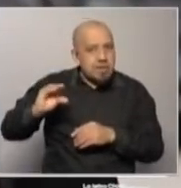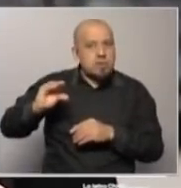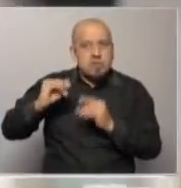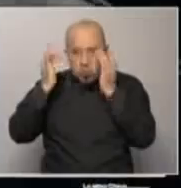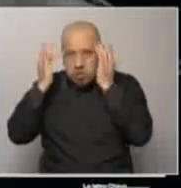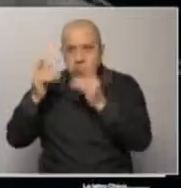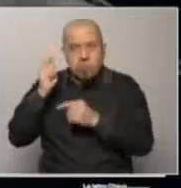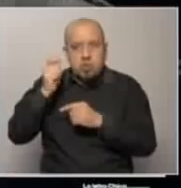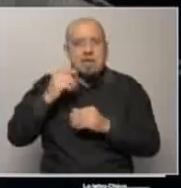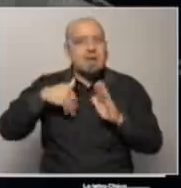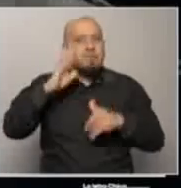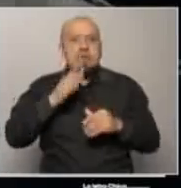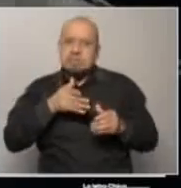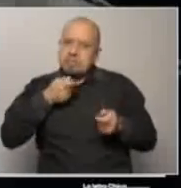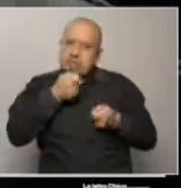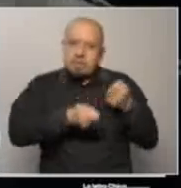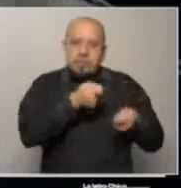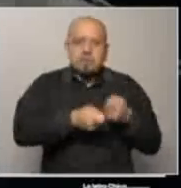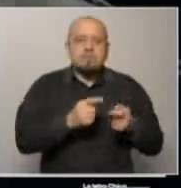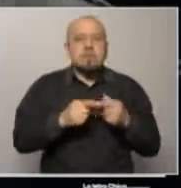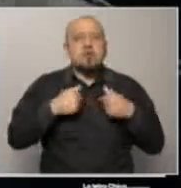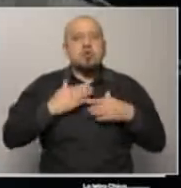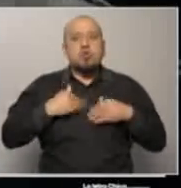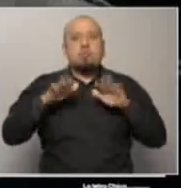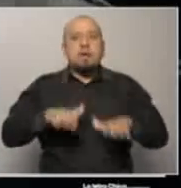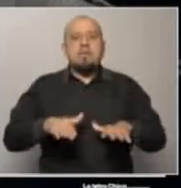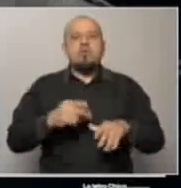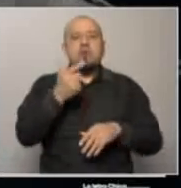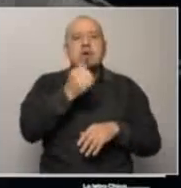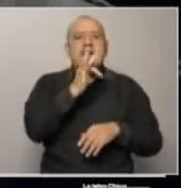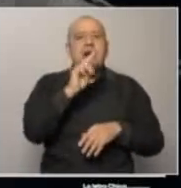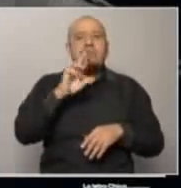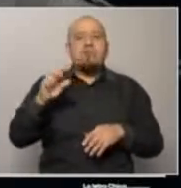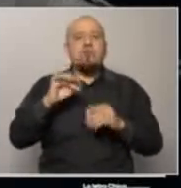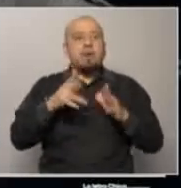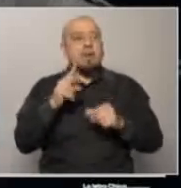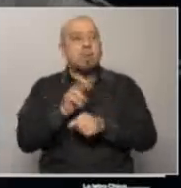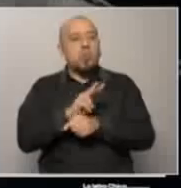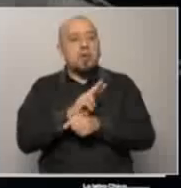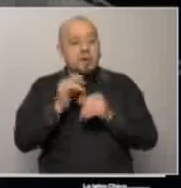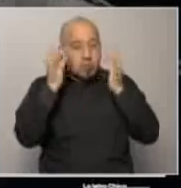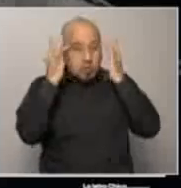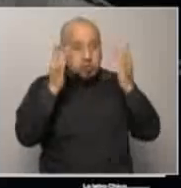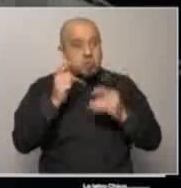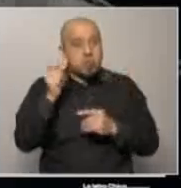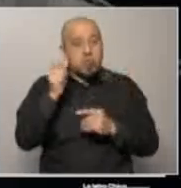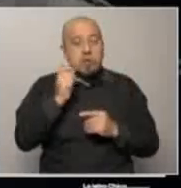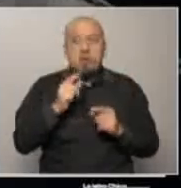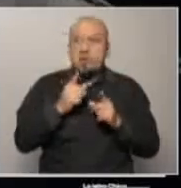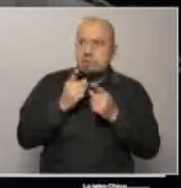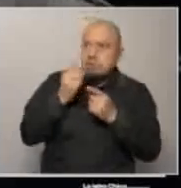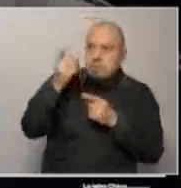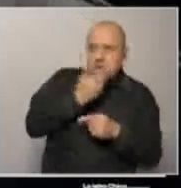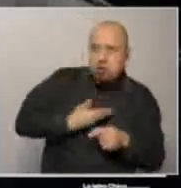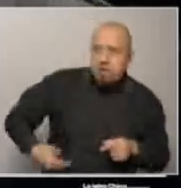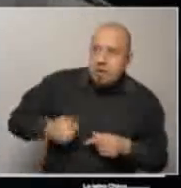represión. Nosotros paramos 24 horas, los trabajadores y trabajadoras de AFUR, en defensa de la educación pública, contra, en realidad, los recortes